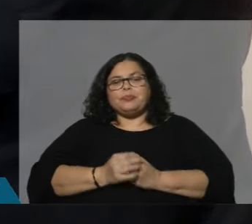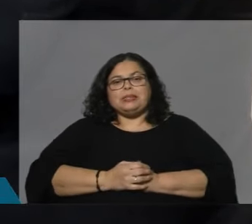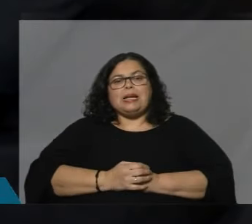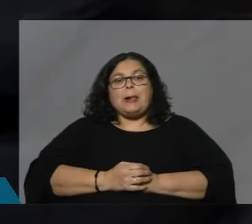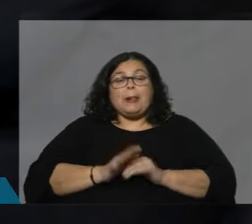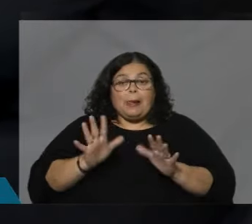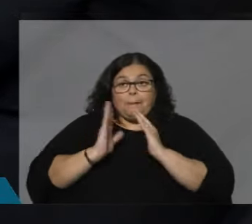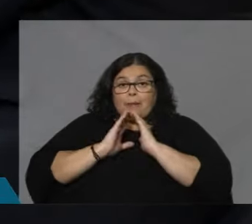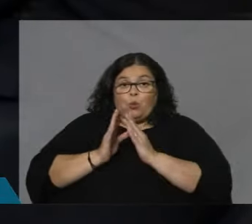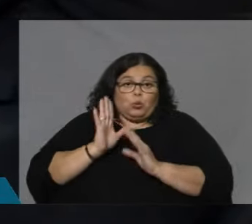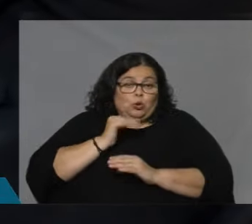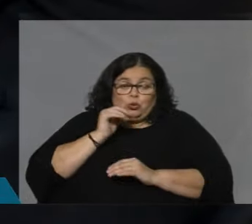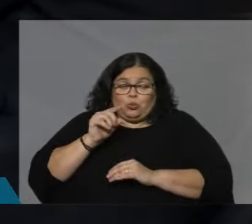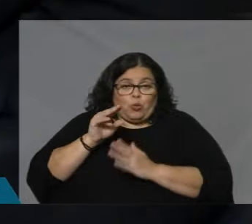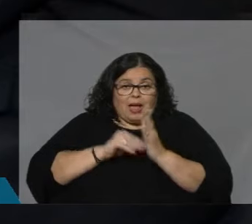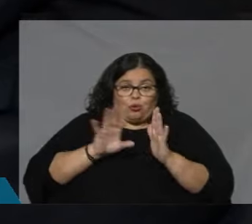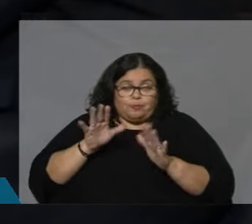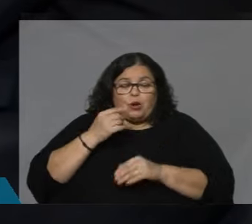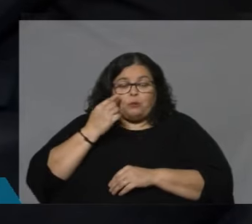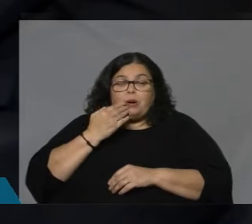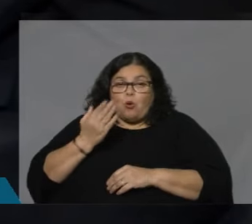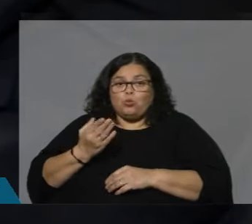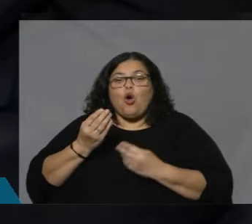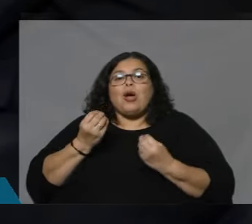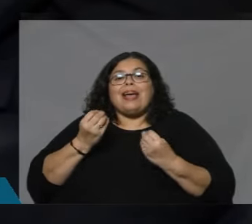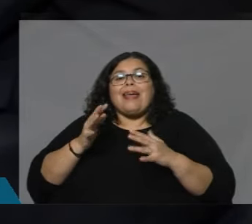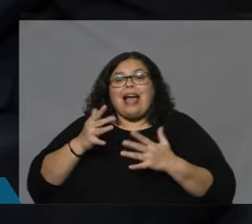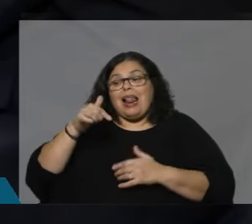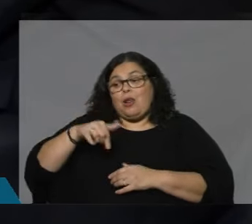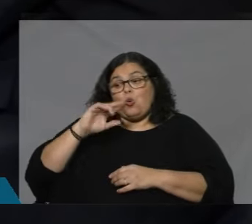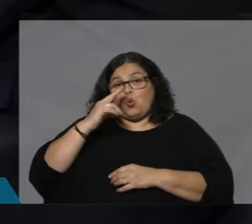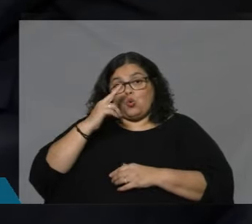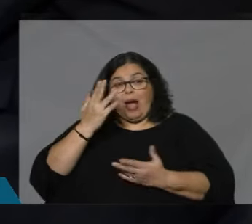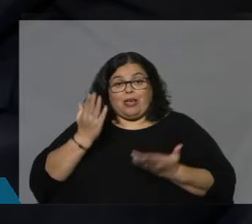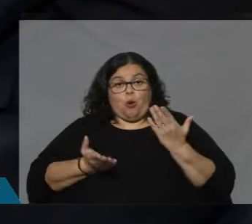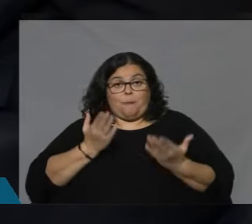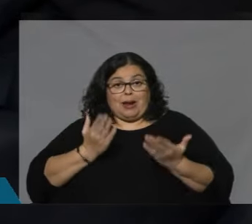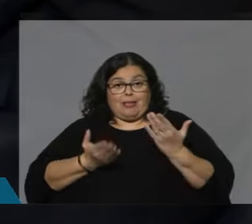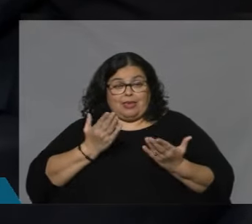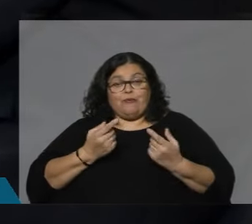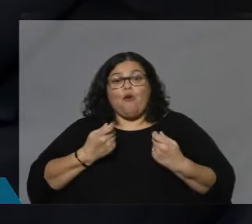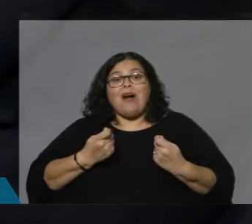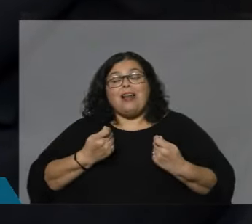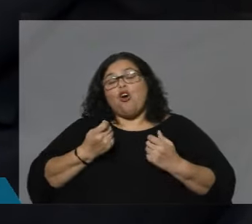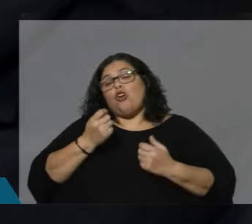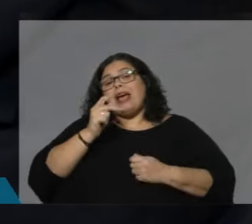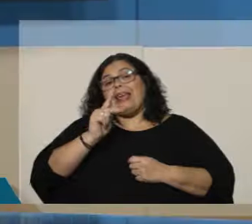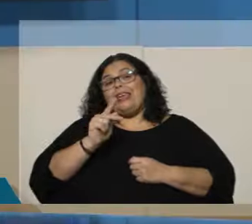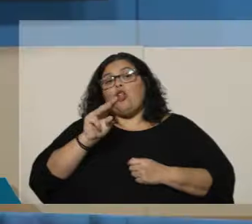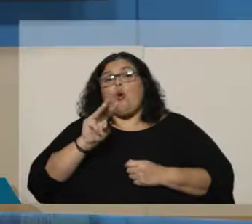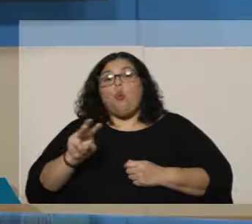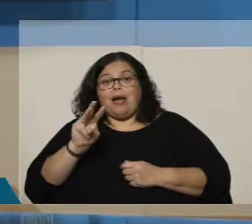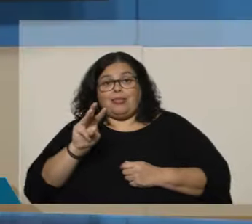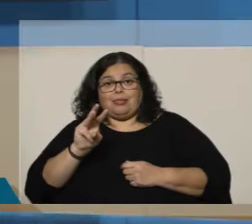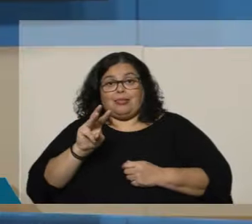dato, te lo pregunto igual. ¿Cómo estamos a nivel comparativo en cuanto al valor del kilowatt? No, ahí tenemos costos,